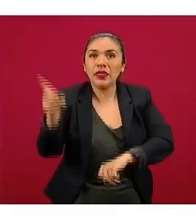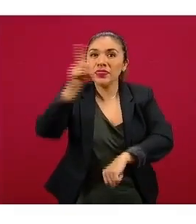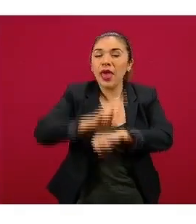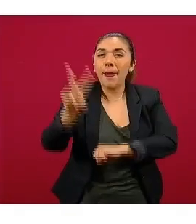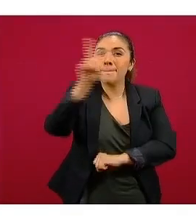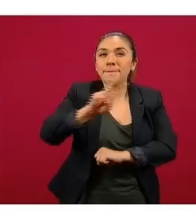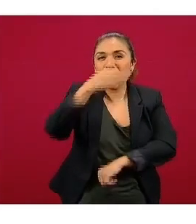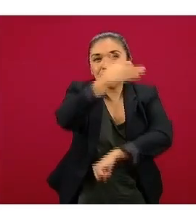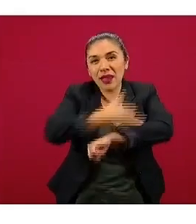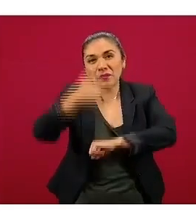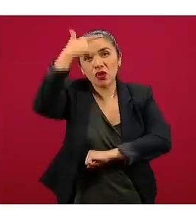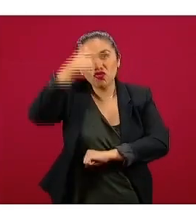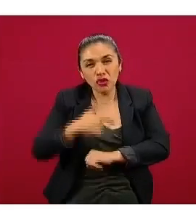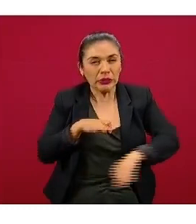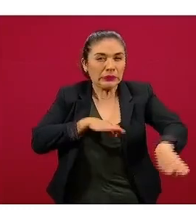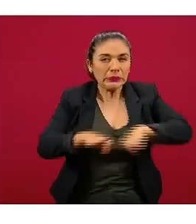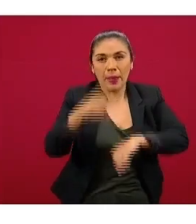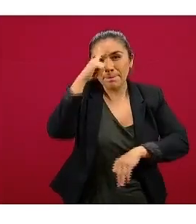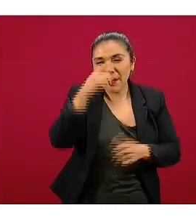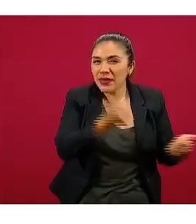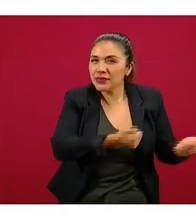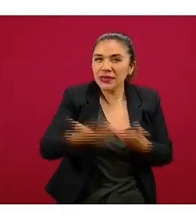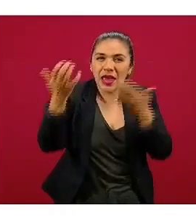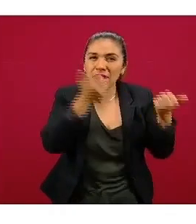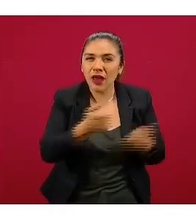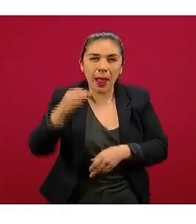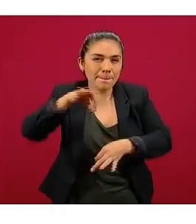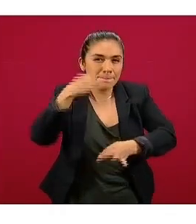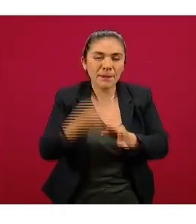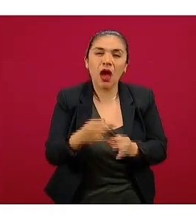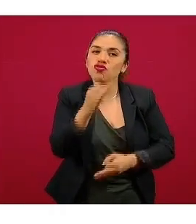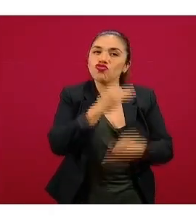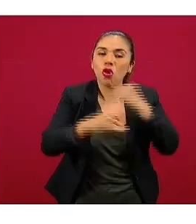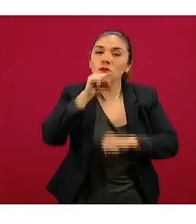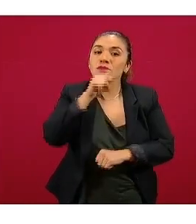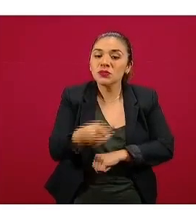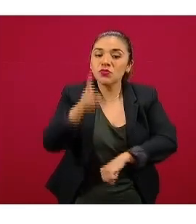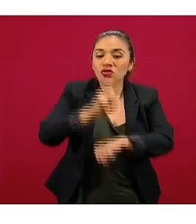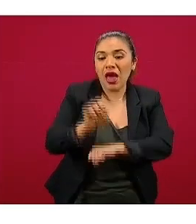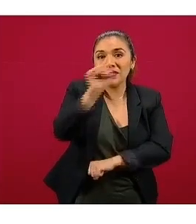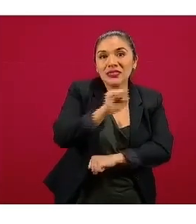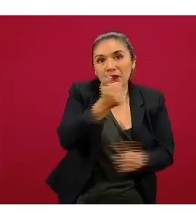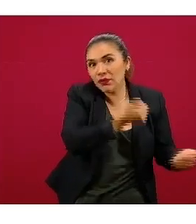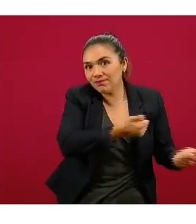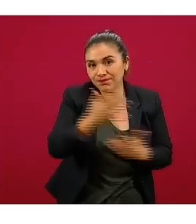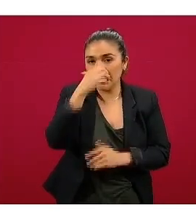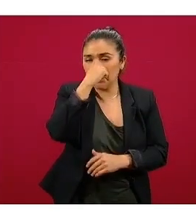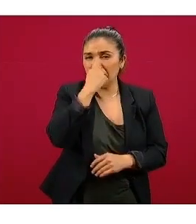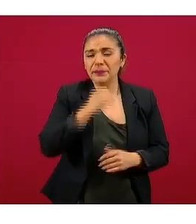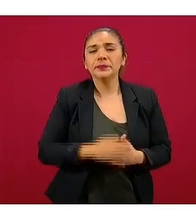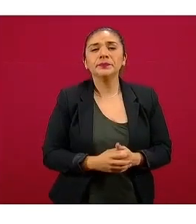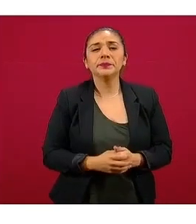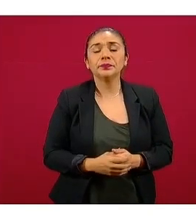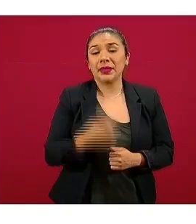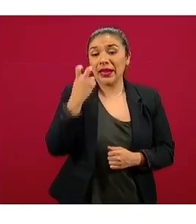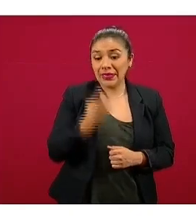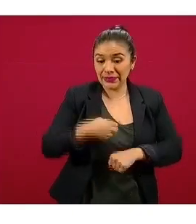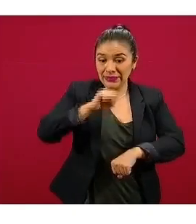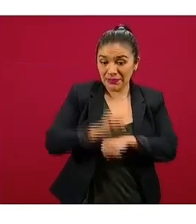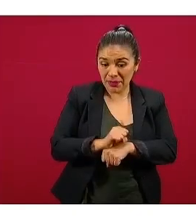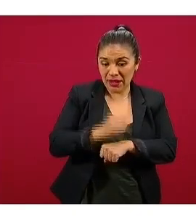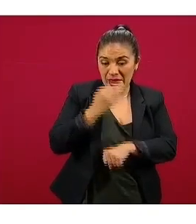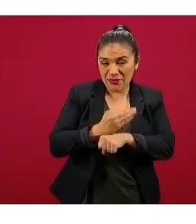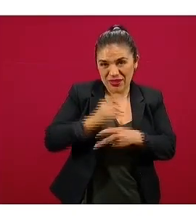viernes en la tarde y en la noche para tener listo el envío que saldría ese fin de semana. De esta semana que